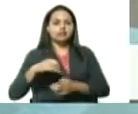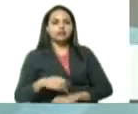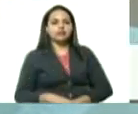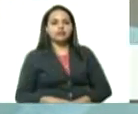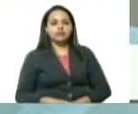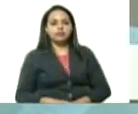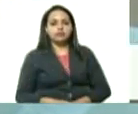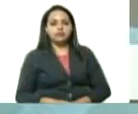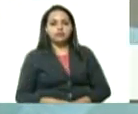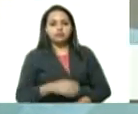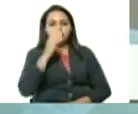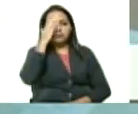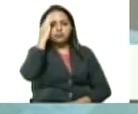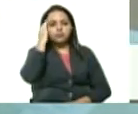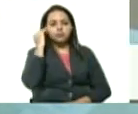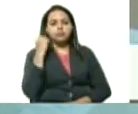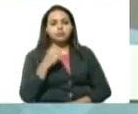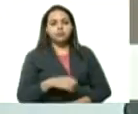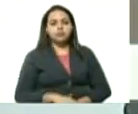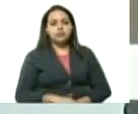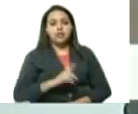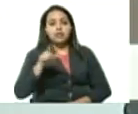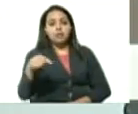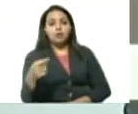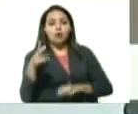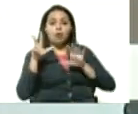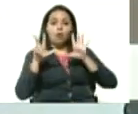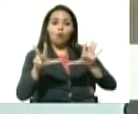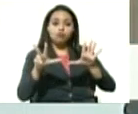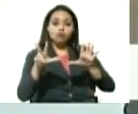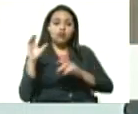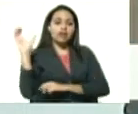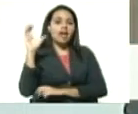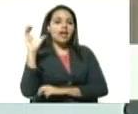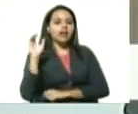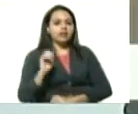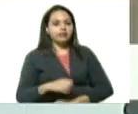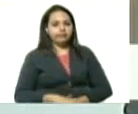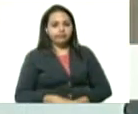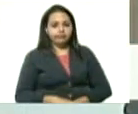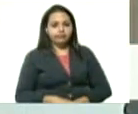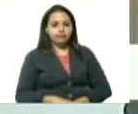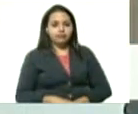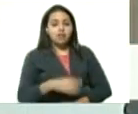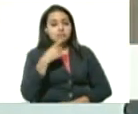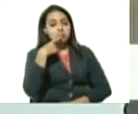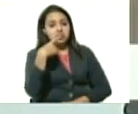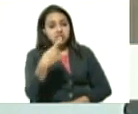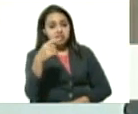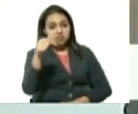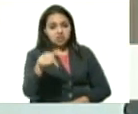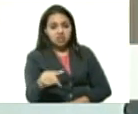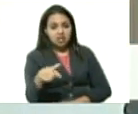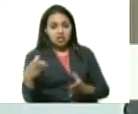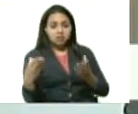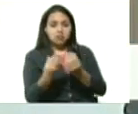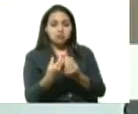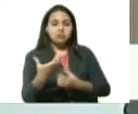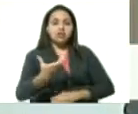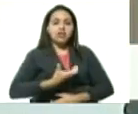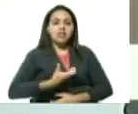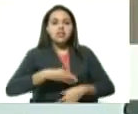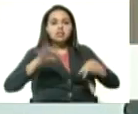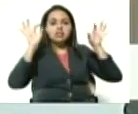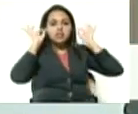presidente después tenemos ocho casos en el distrito capital lo hemos venido conversando acá con la alcaldesa y con el